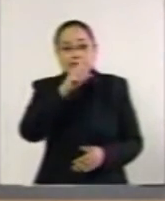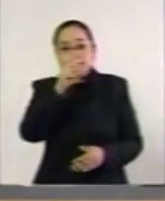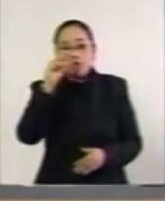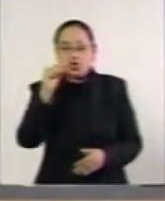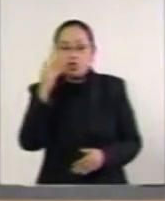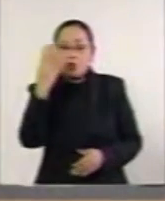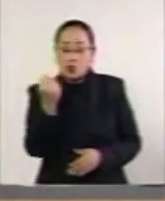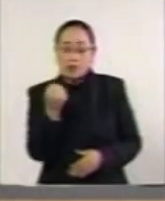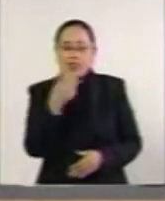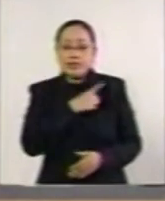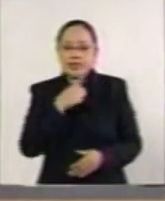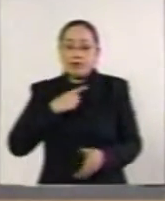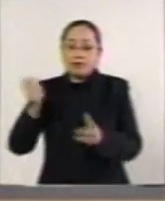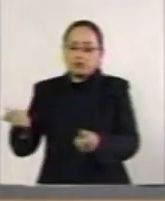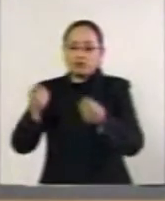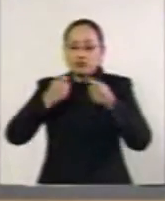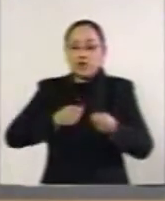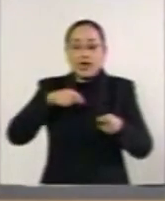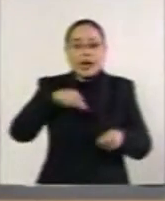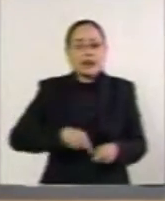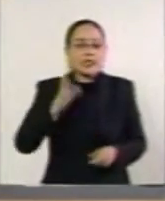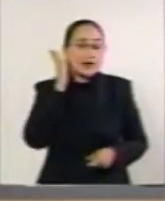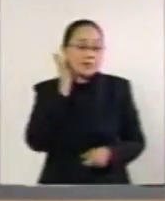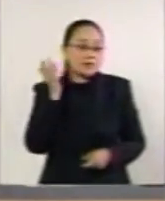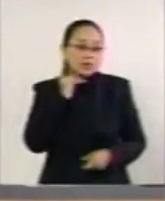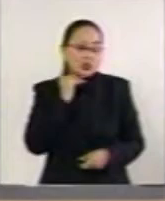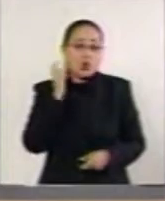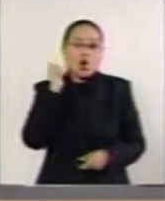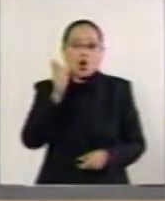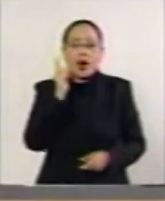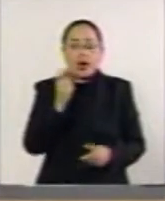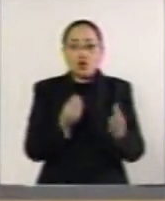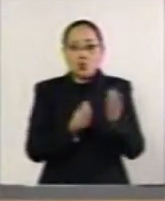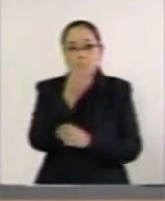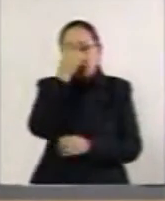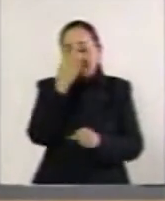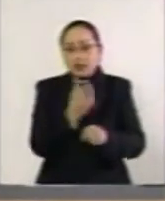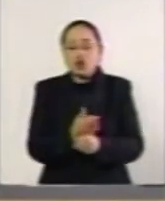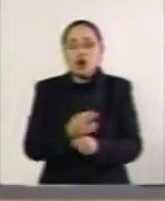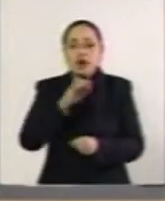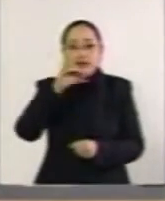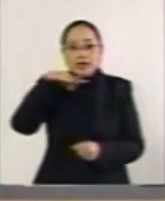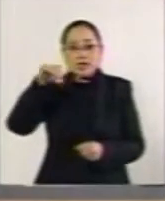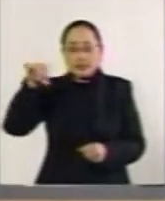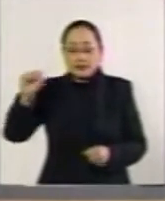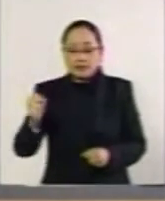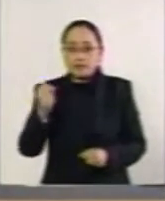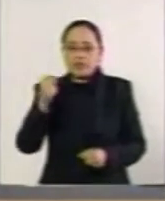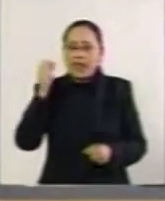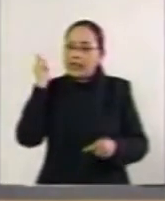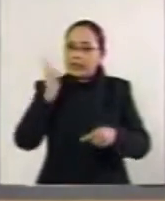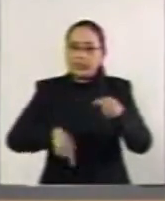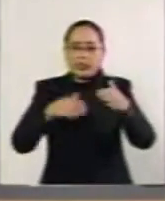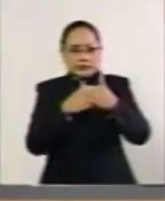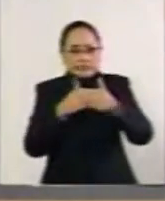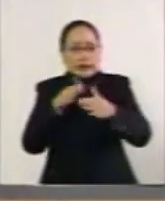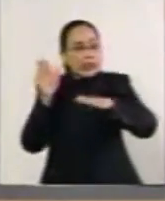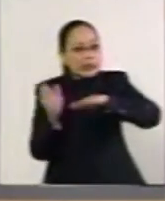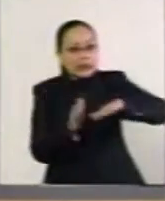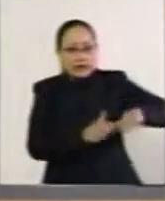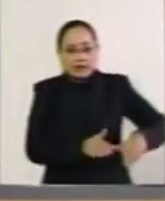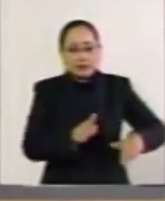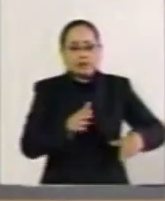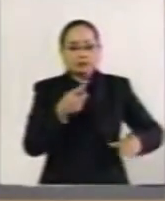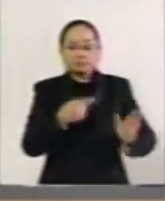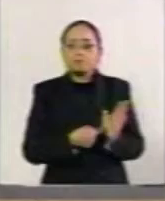enviado al Senado de la República. Ojalá que con el nuevo director del IMSS ya se quiten las trabas y señalo que es el IMSS porque no es